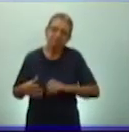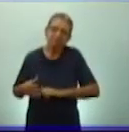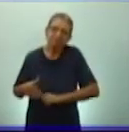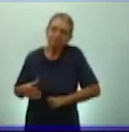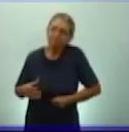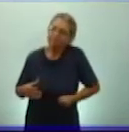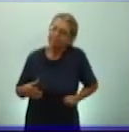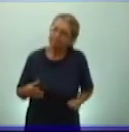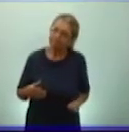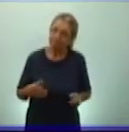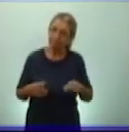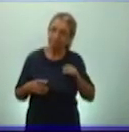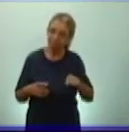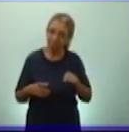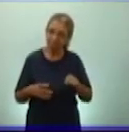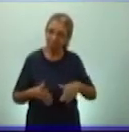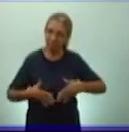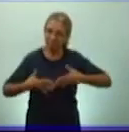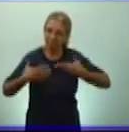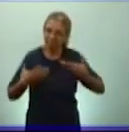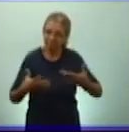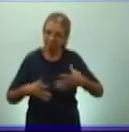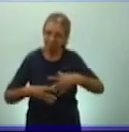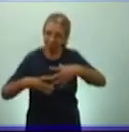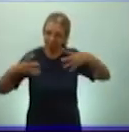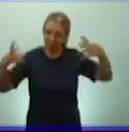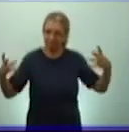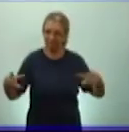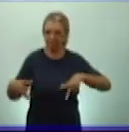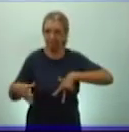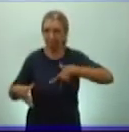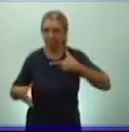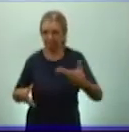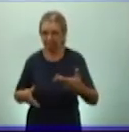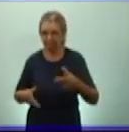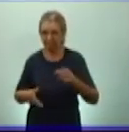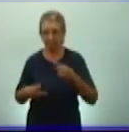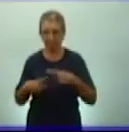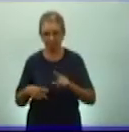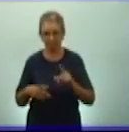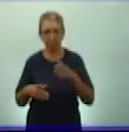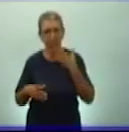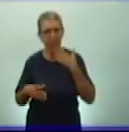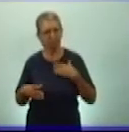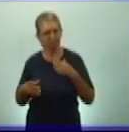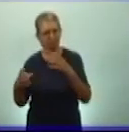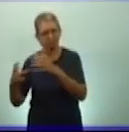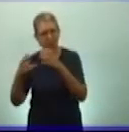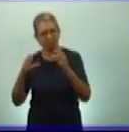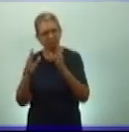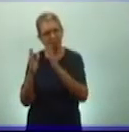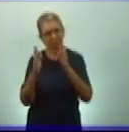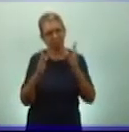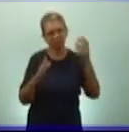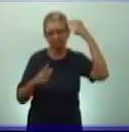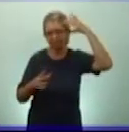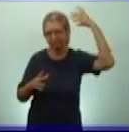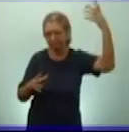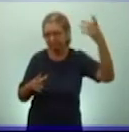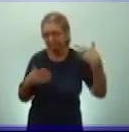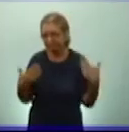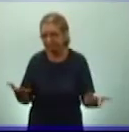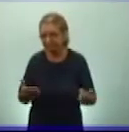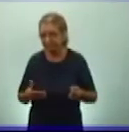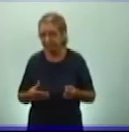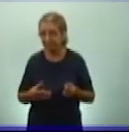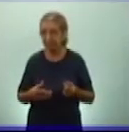contribuyeron al esplendor de esa civilización. Pero, ¿cómo estaba organizado el estado? Miren, una característica importante